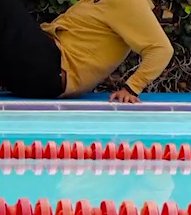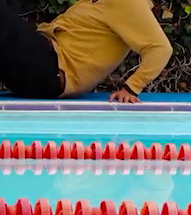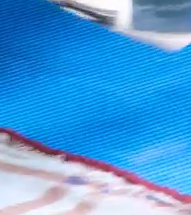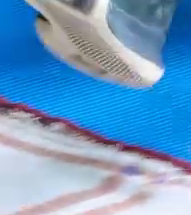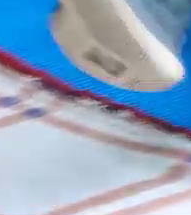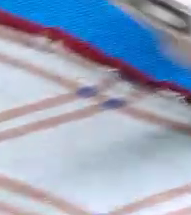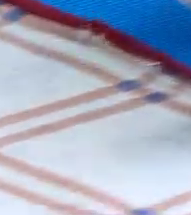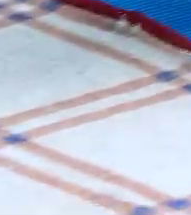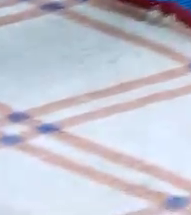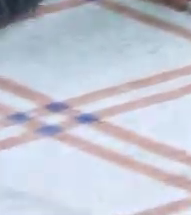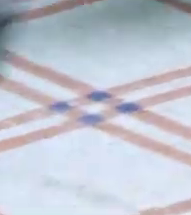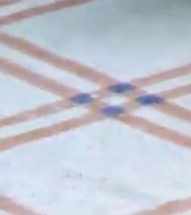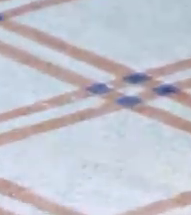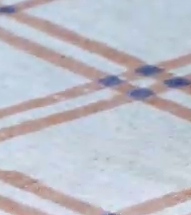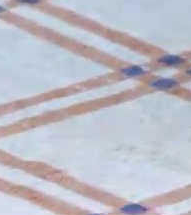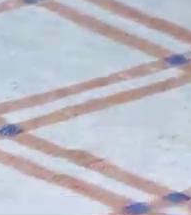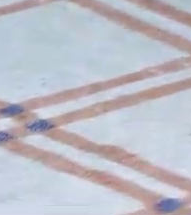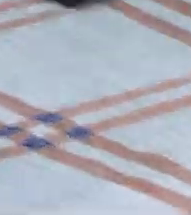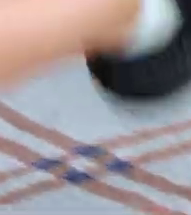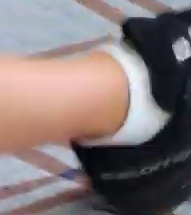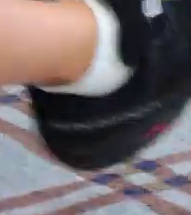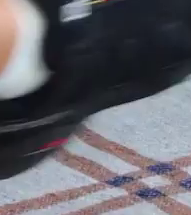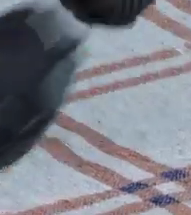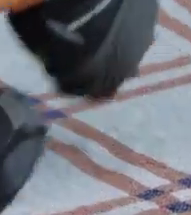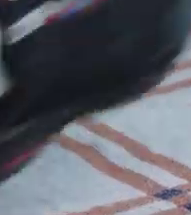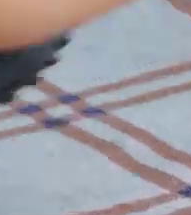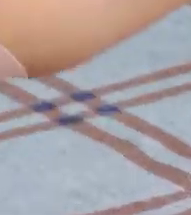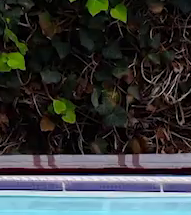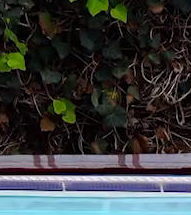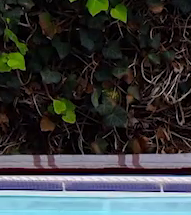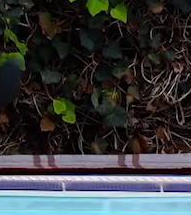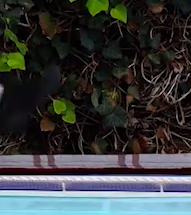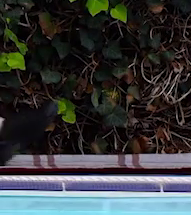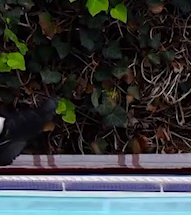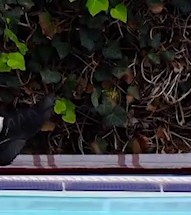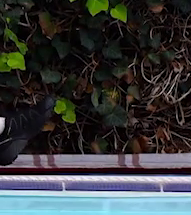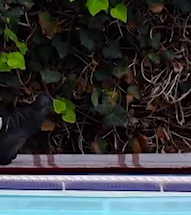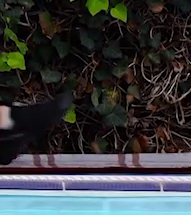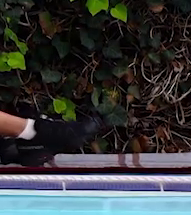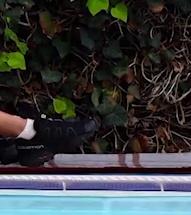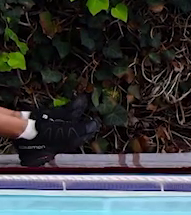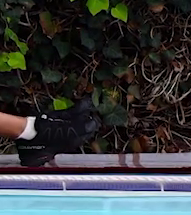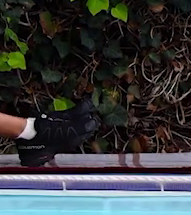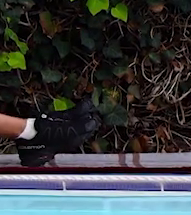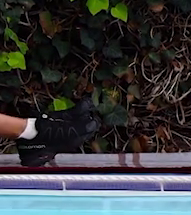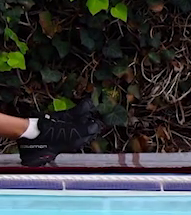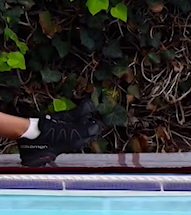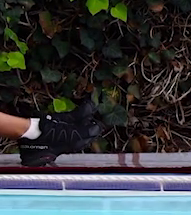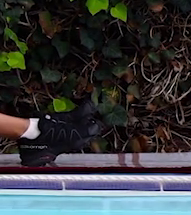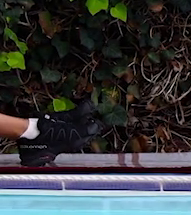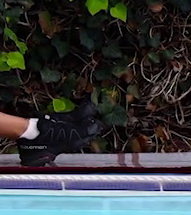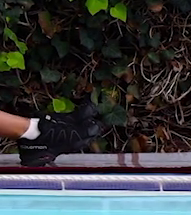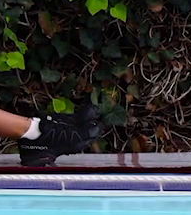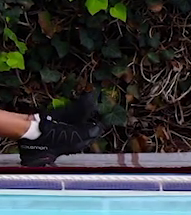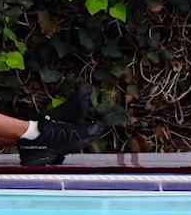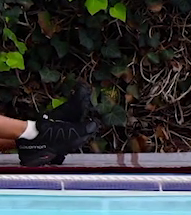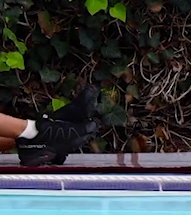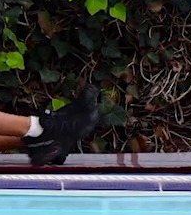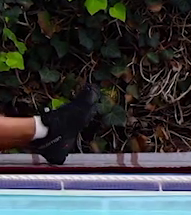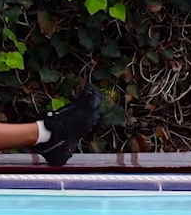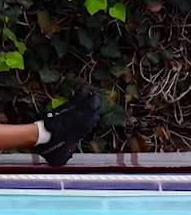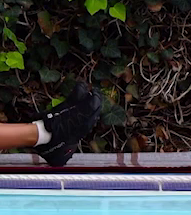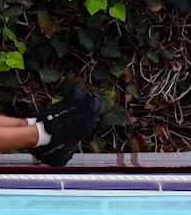trabajo medio, inhalo, exhalo. Para la ejecución de este movimiento abdominal vamos a hacer una media